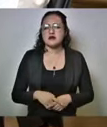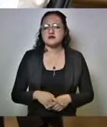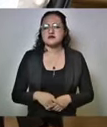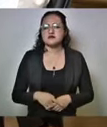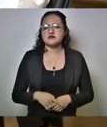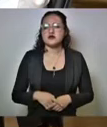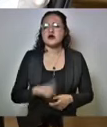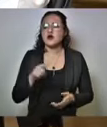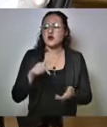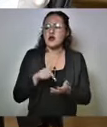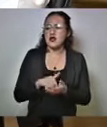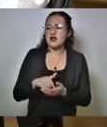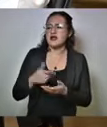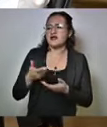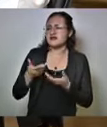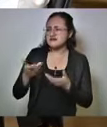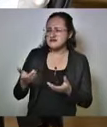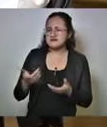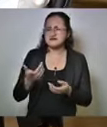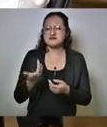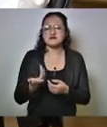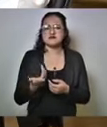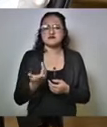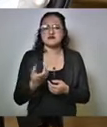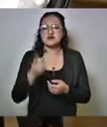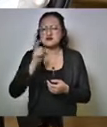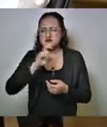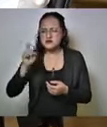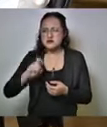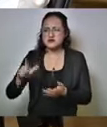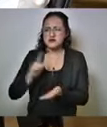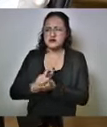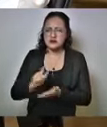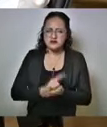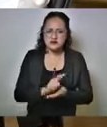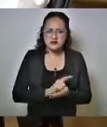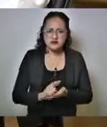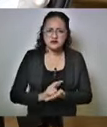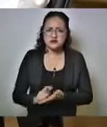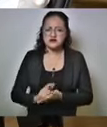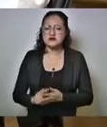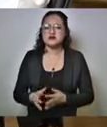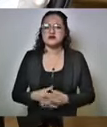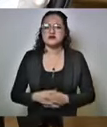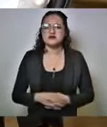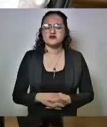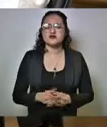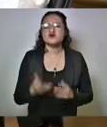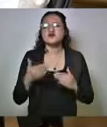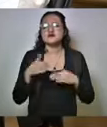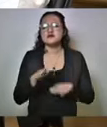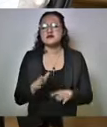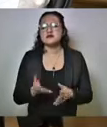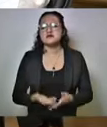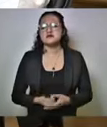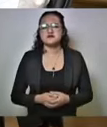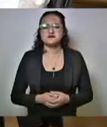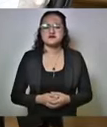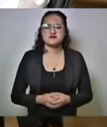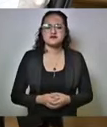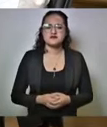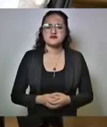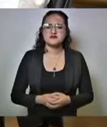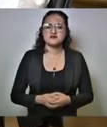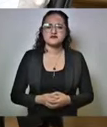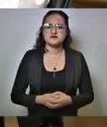en lugares públicos, sobre regulación en